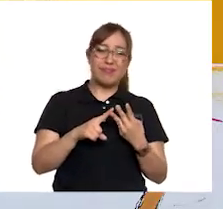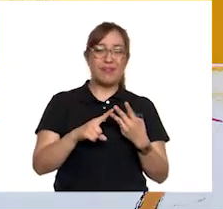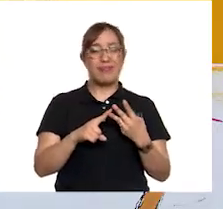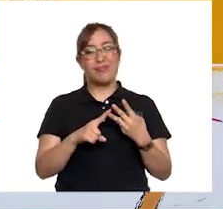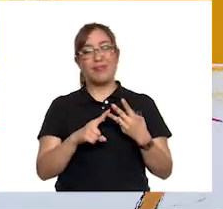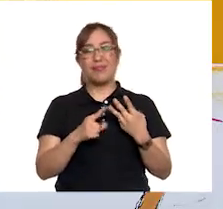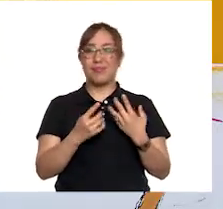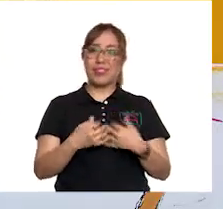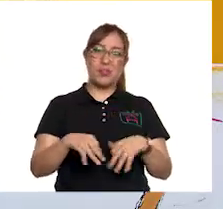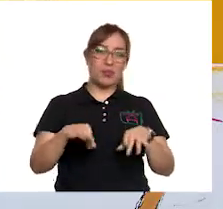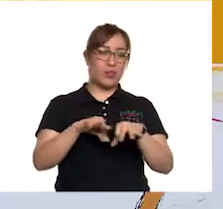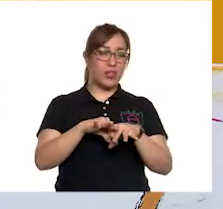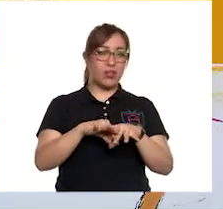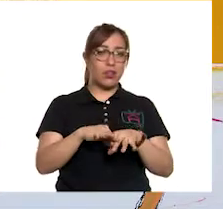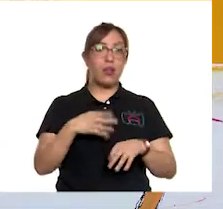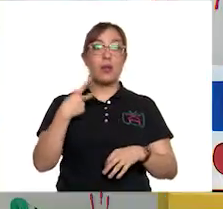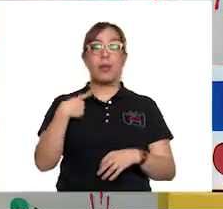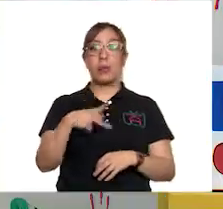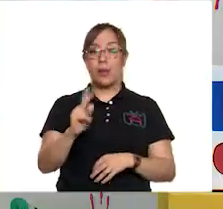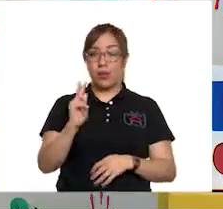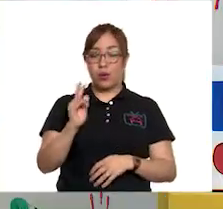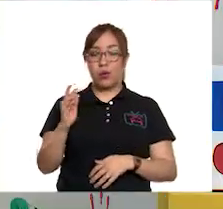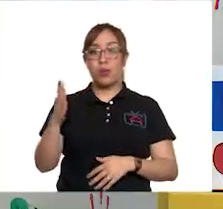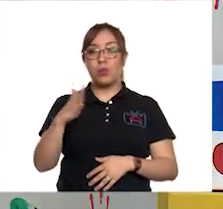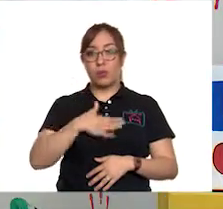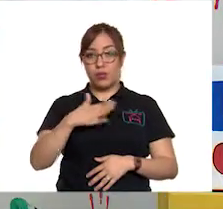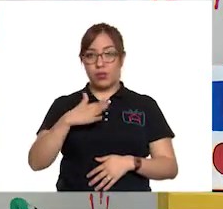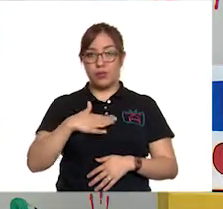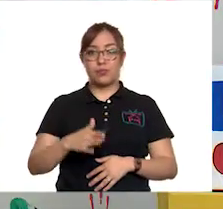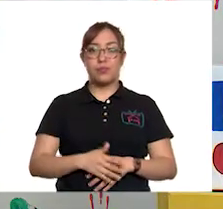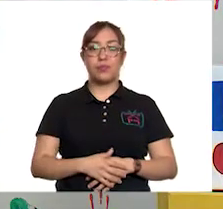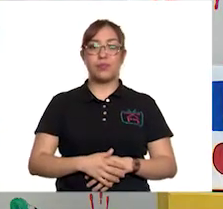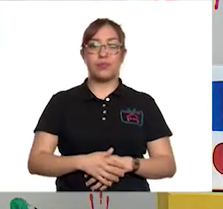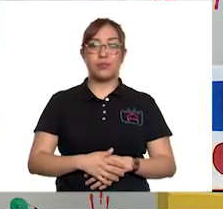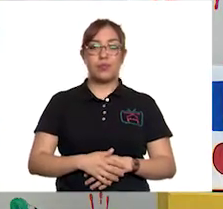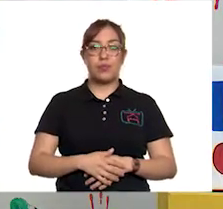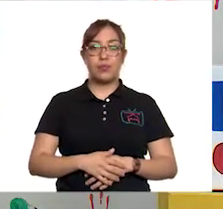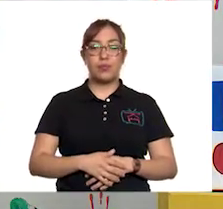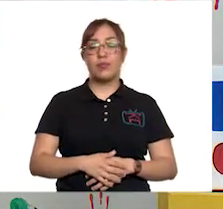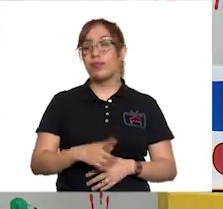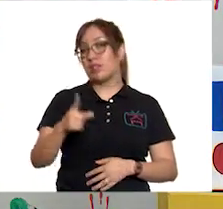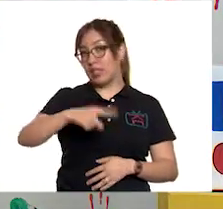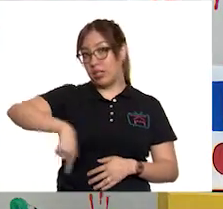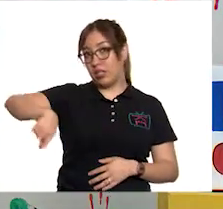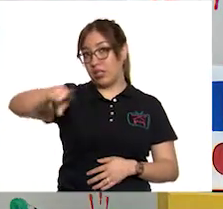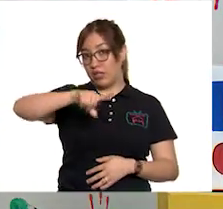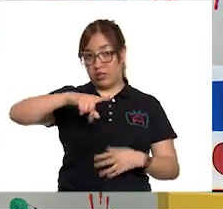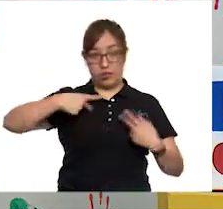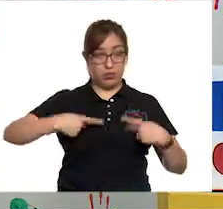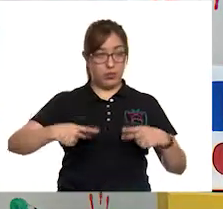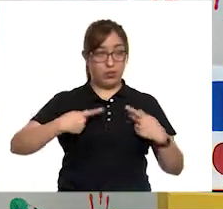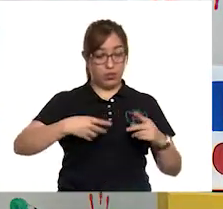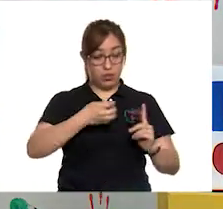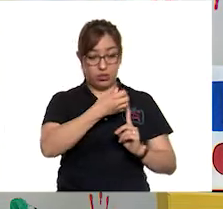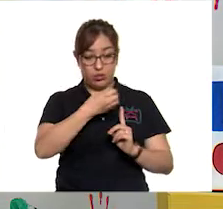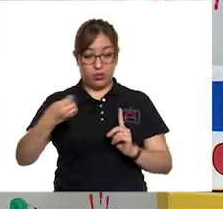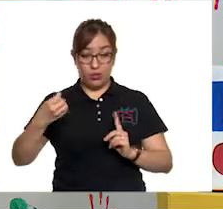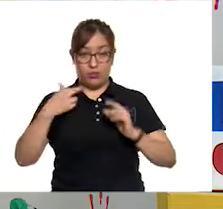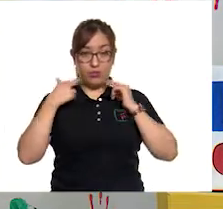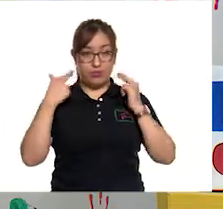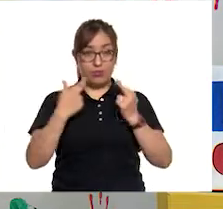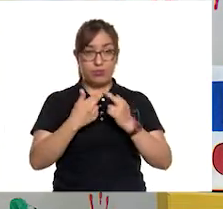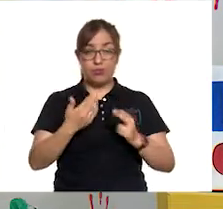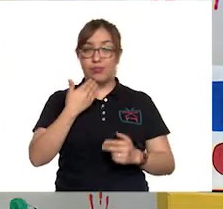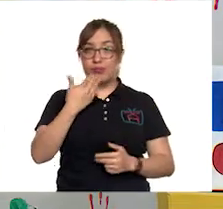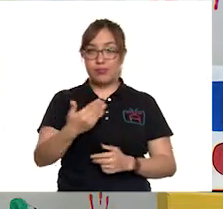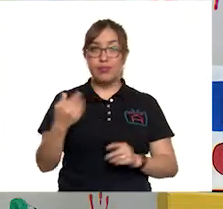primordiales. Pero una ventaja que tienen ellos es que están muy bien organizados y que incluso tienen a su representante, que en